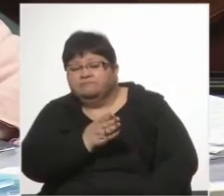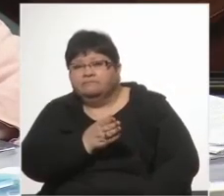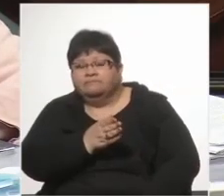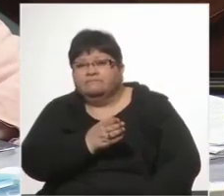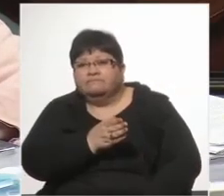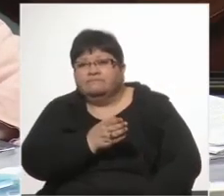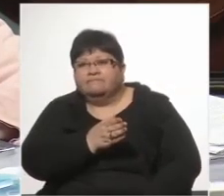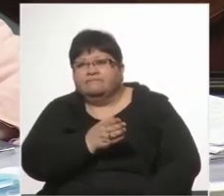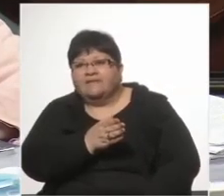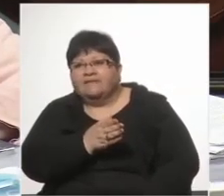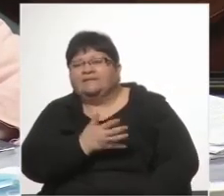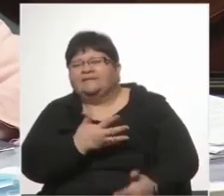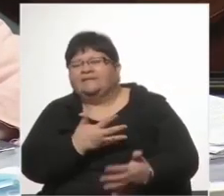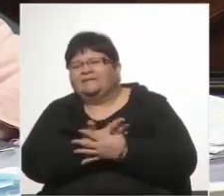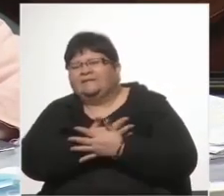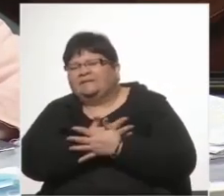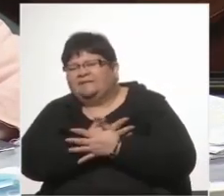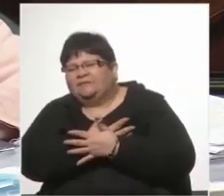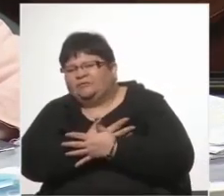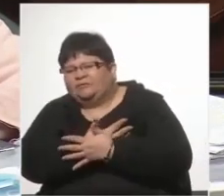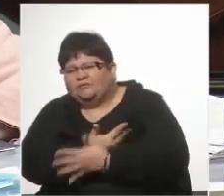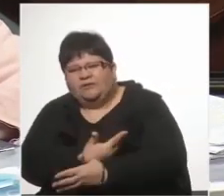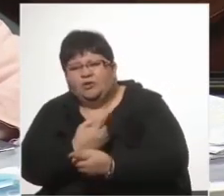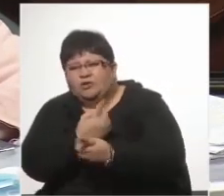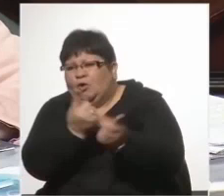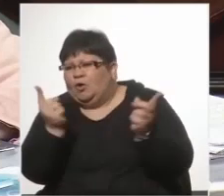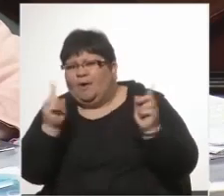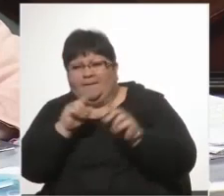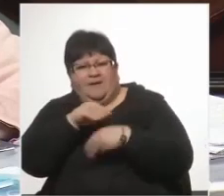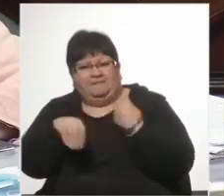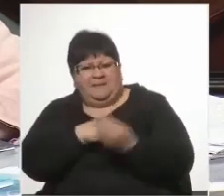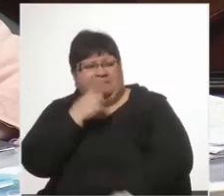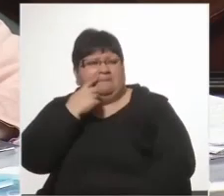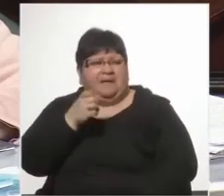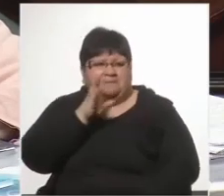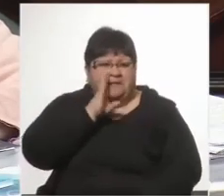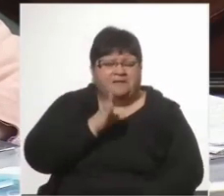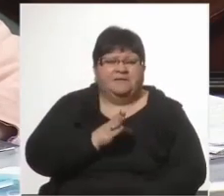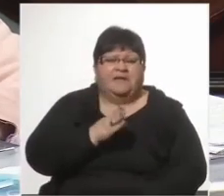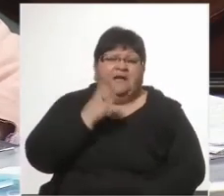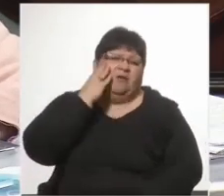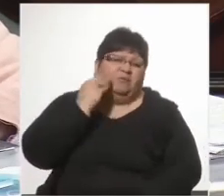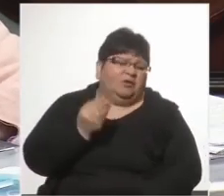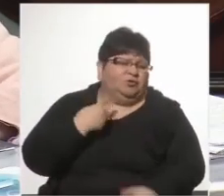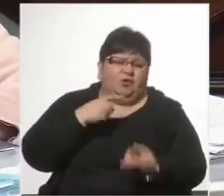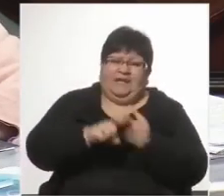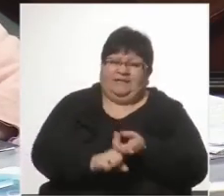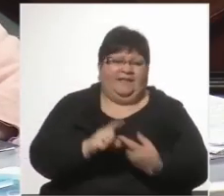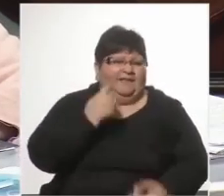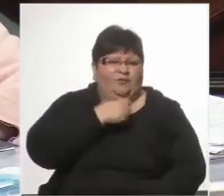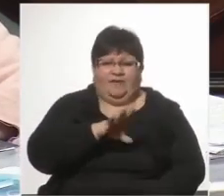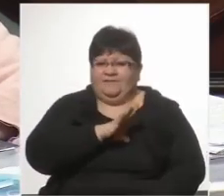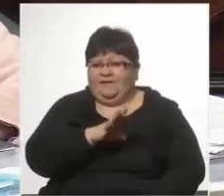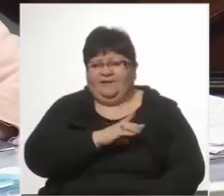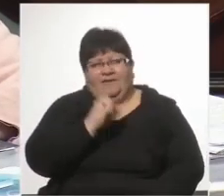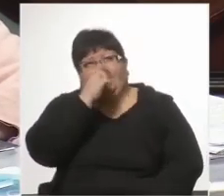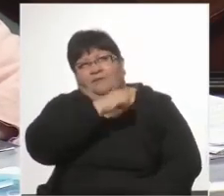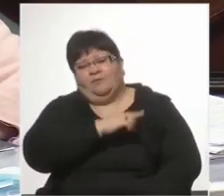O sea que si habremos sufrido, ahí puse en riesgo a toda mi familia, a mis padres, mis abuelos, yo no estaba casada en ese momento. Esperando